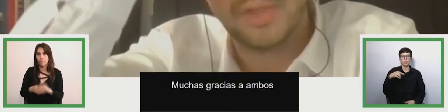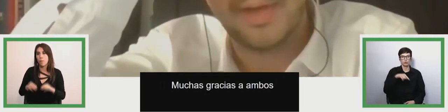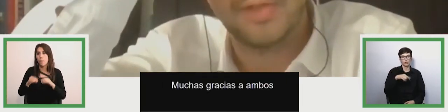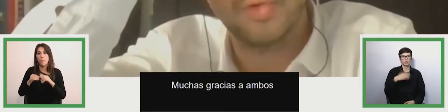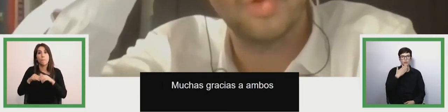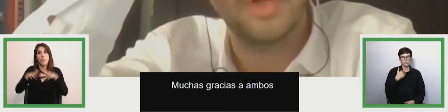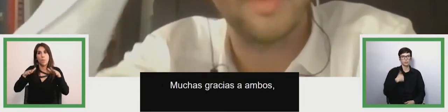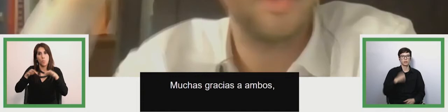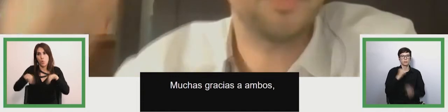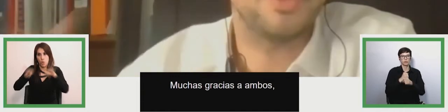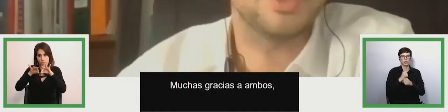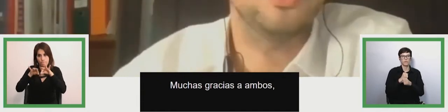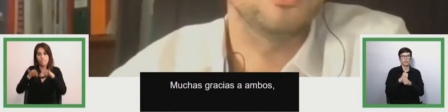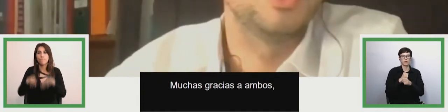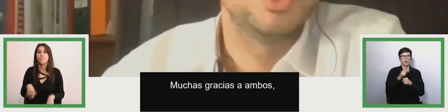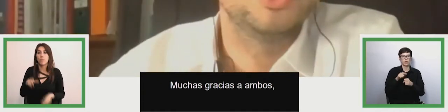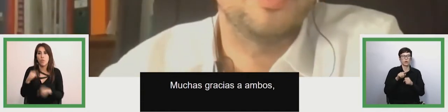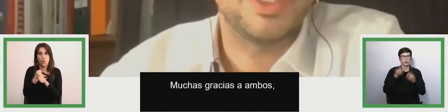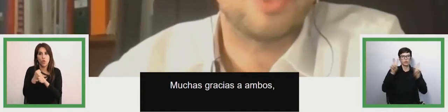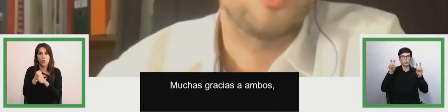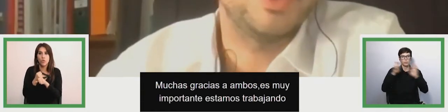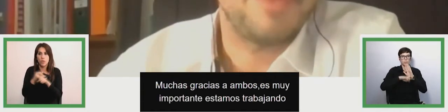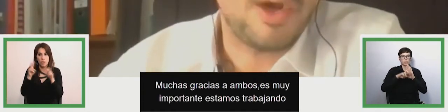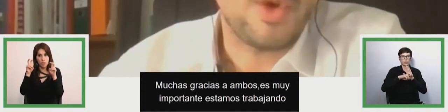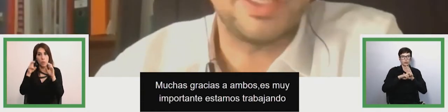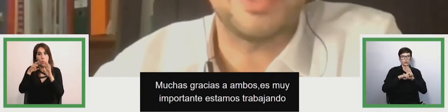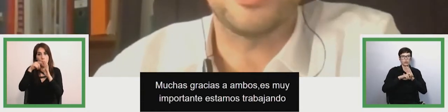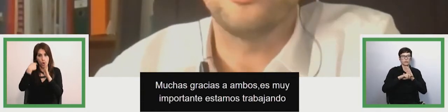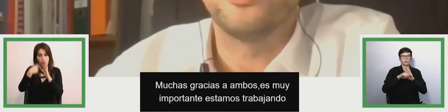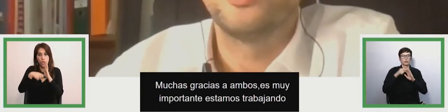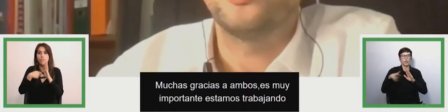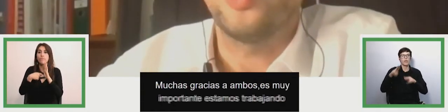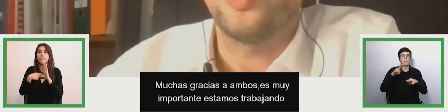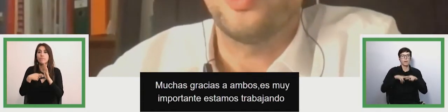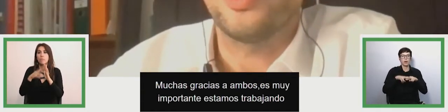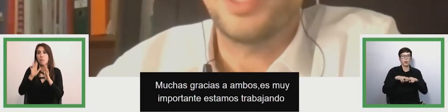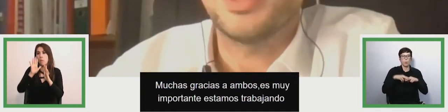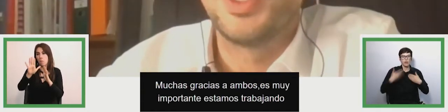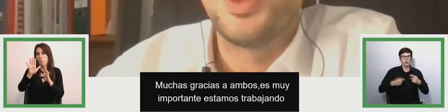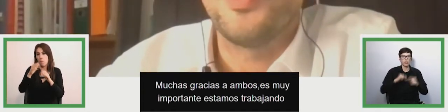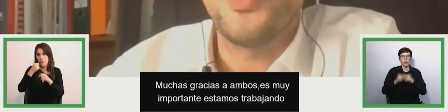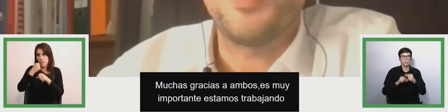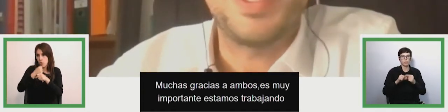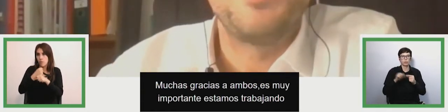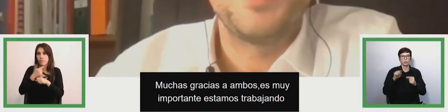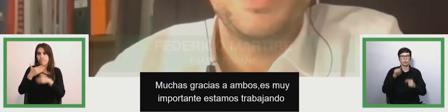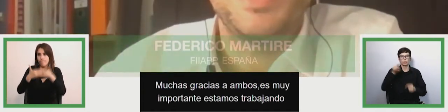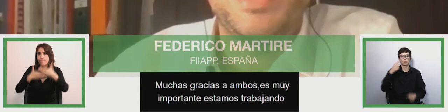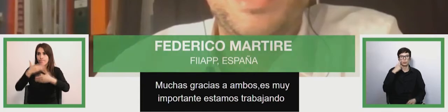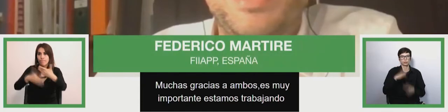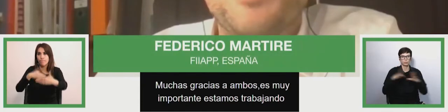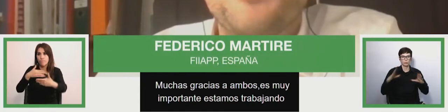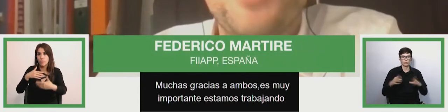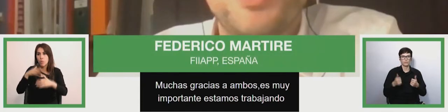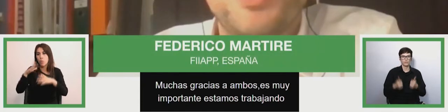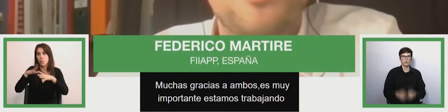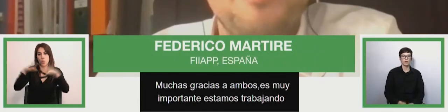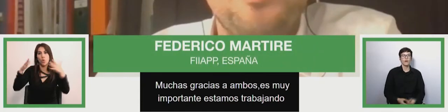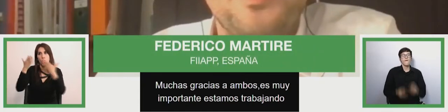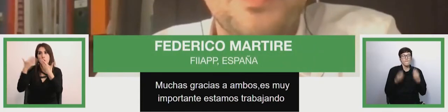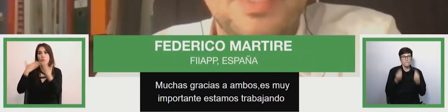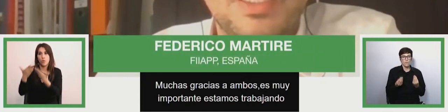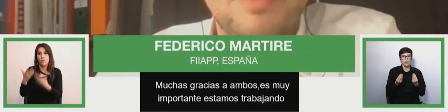estamos trabajando justo en el marco del proyecto sobre RUE de Paraguay que creo tú conozcas muy bien bueno